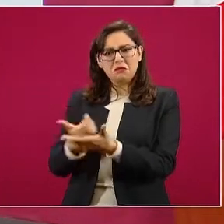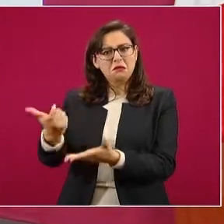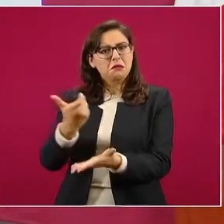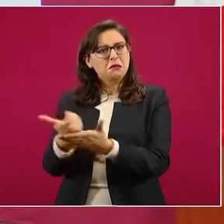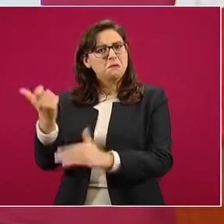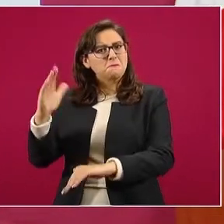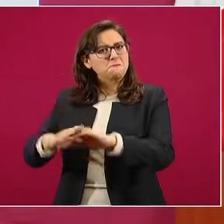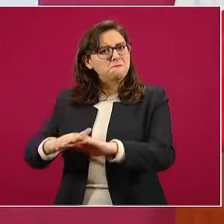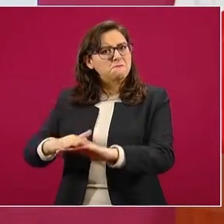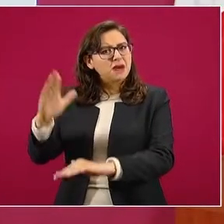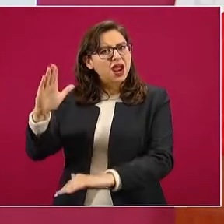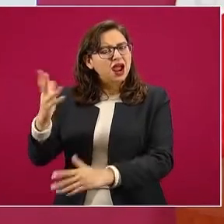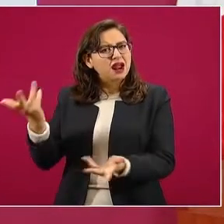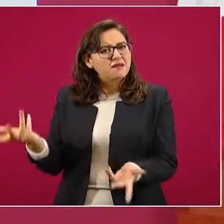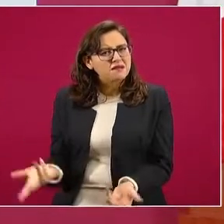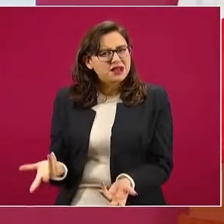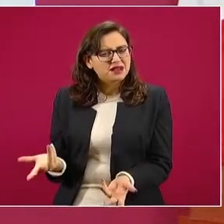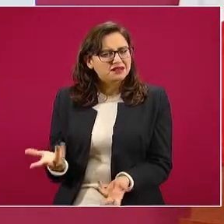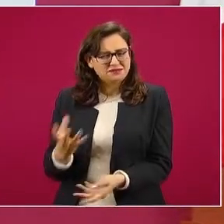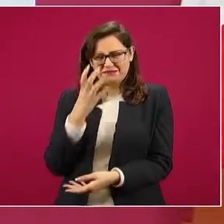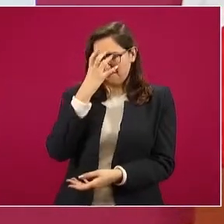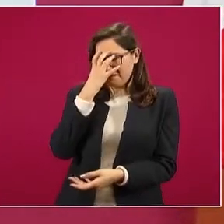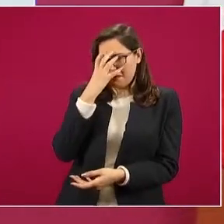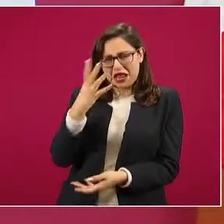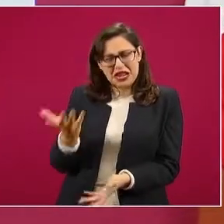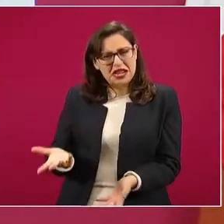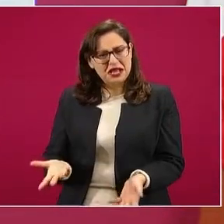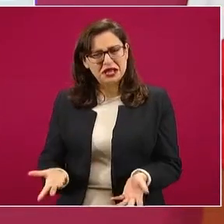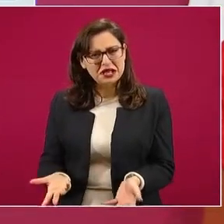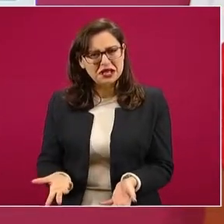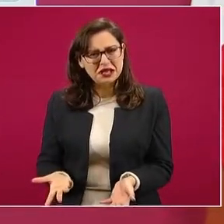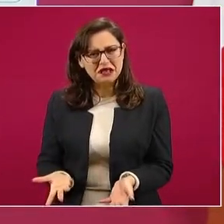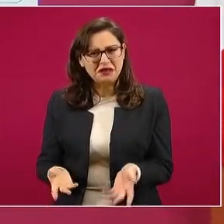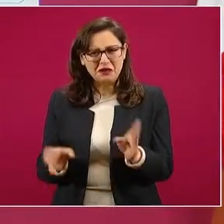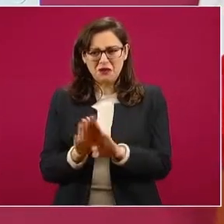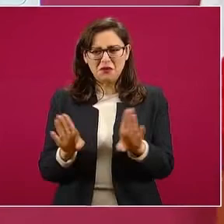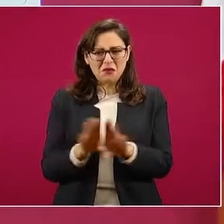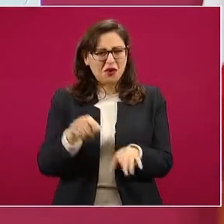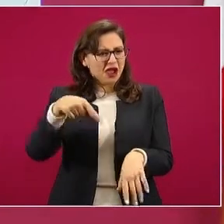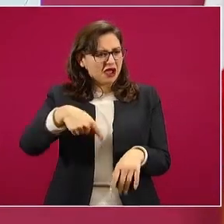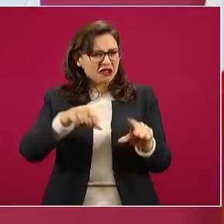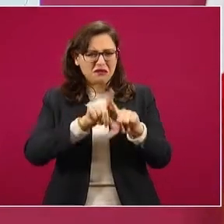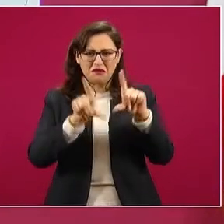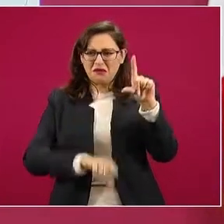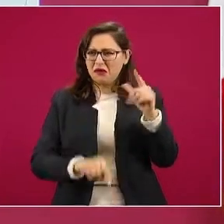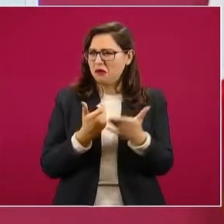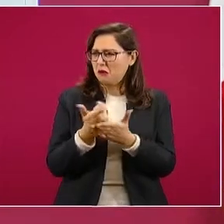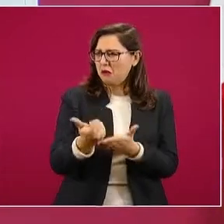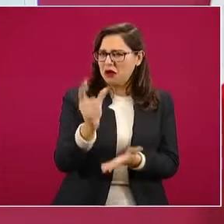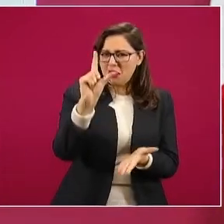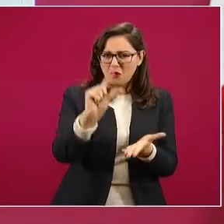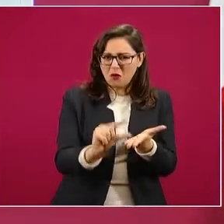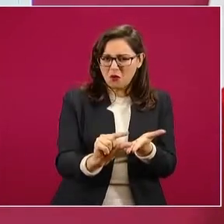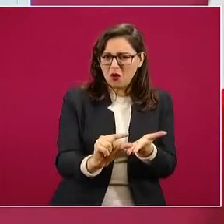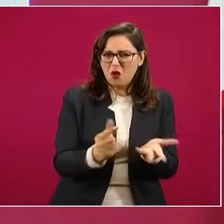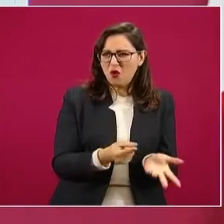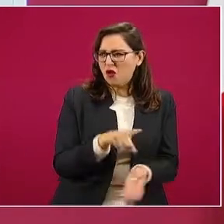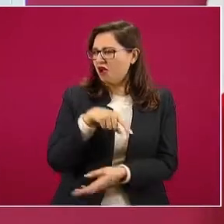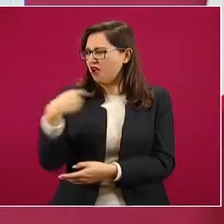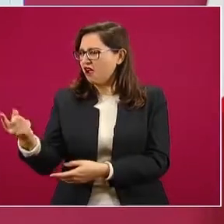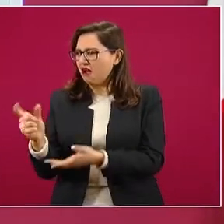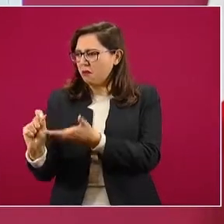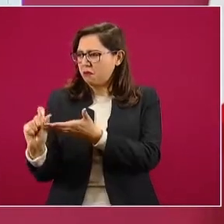Es una vergüenza que esté más elevado el salario